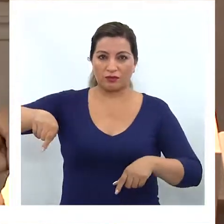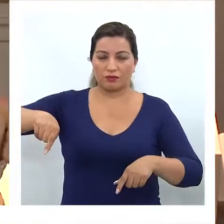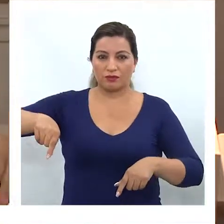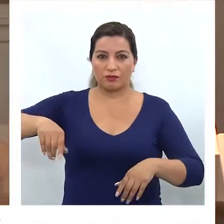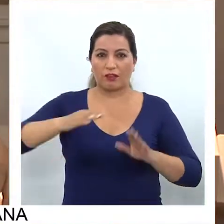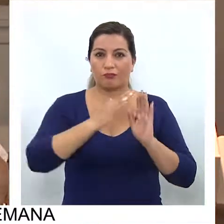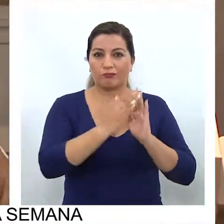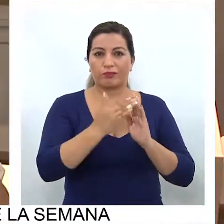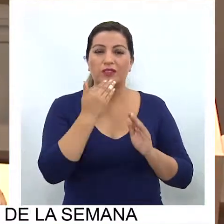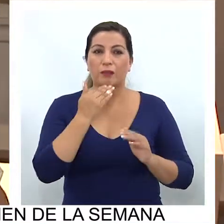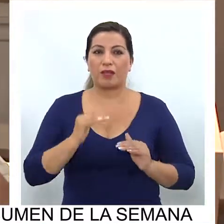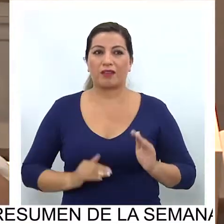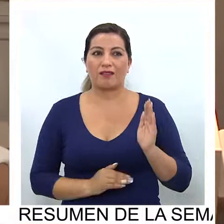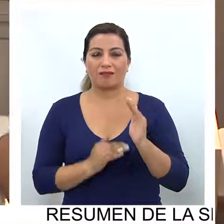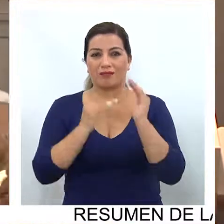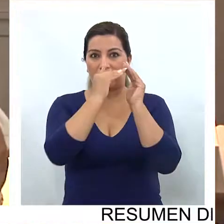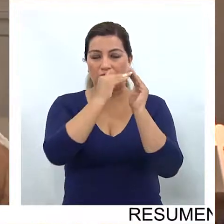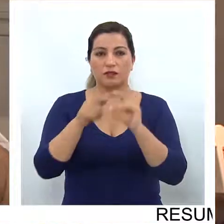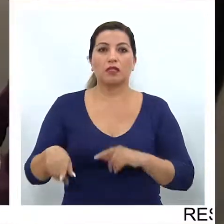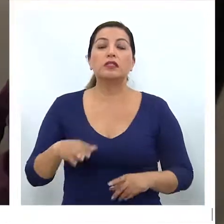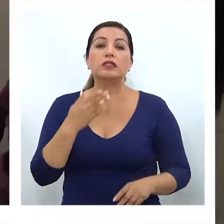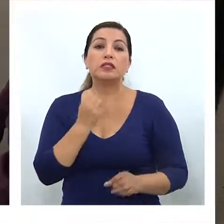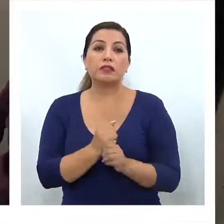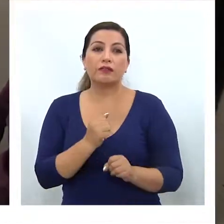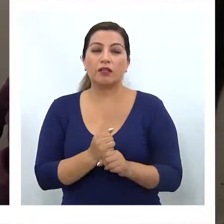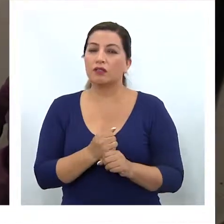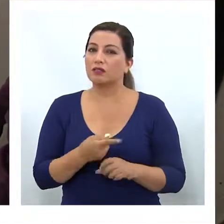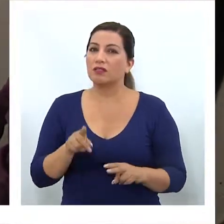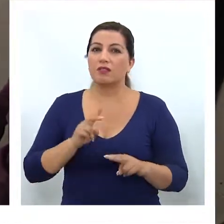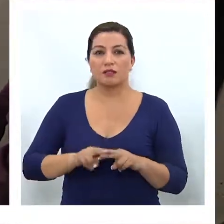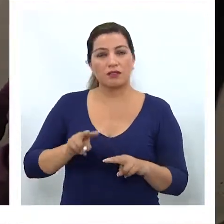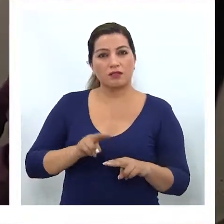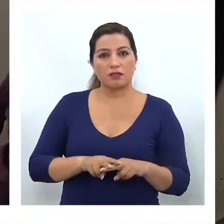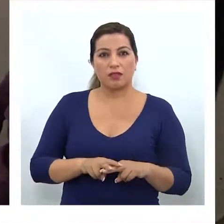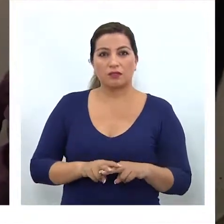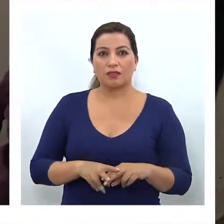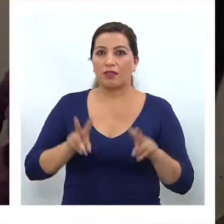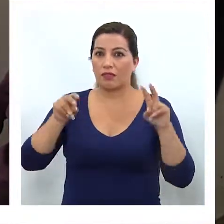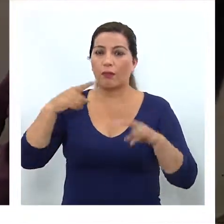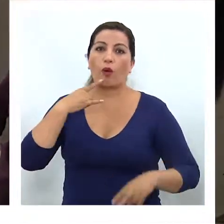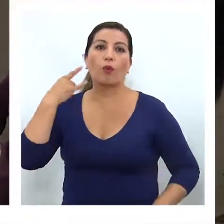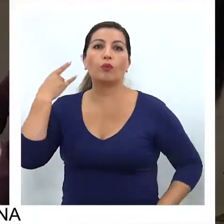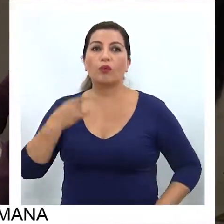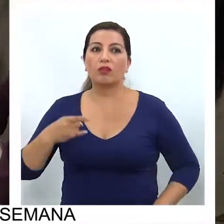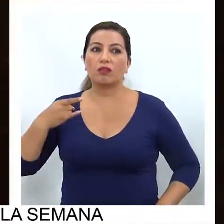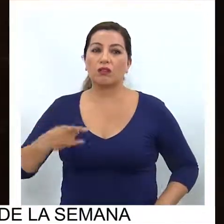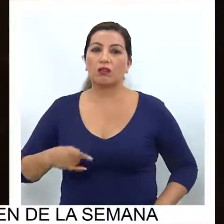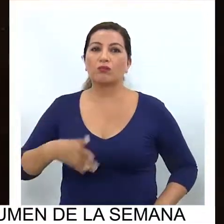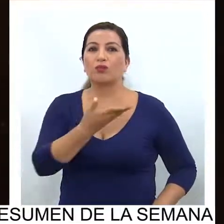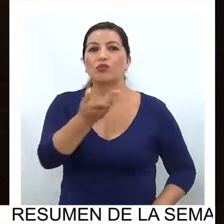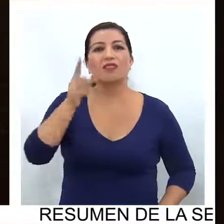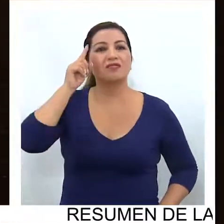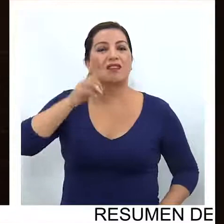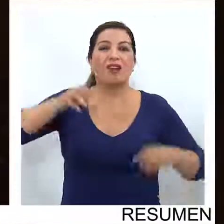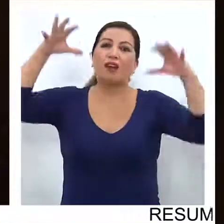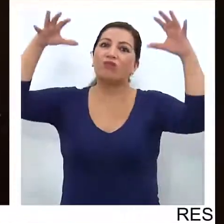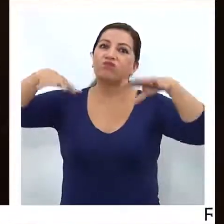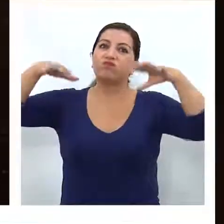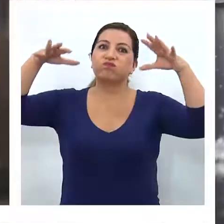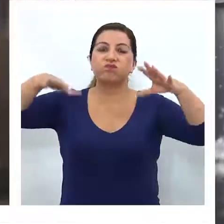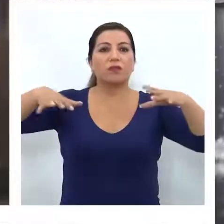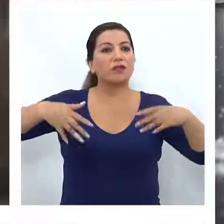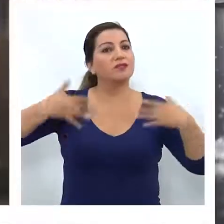para las colecciones y el edificio en sí. Entre esos trabajos se están aplicando medidas urgentes debido a estas